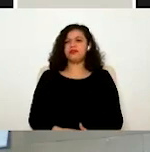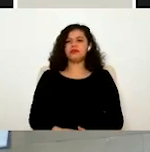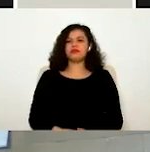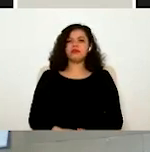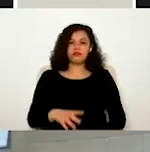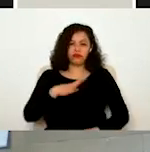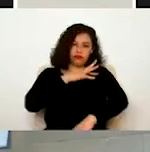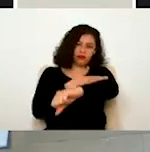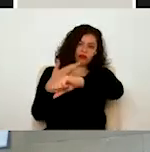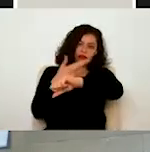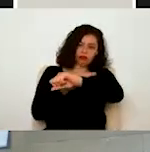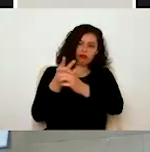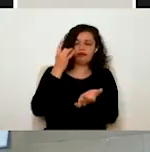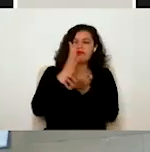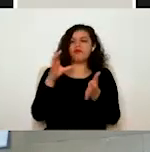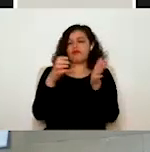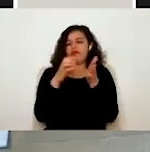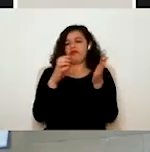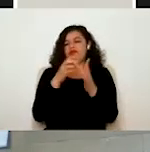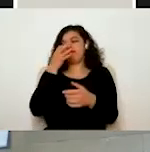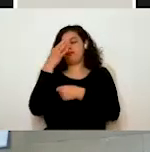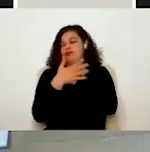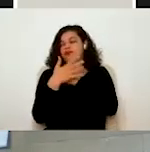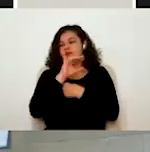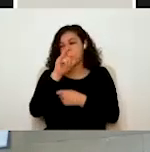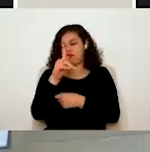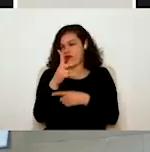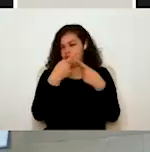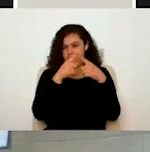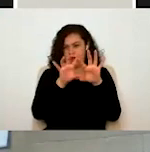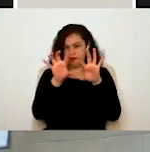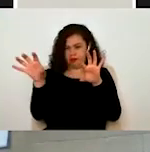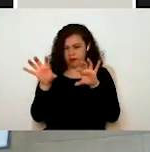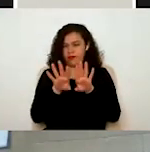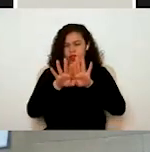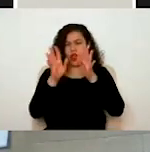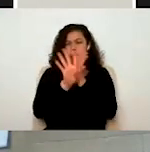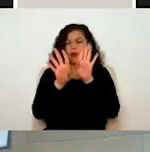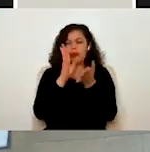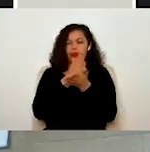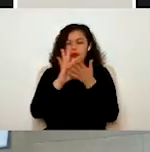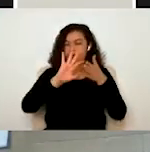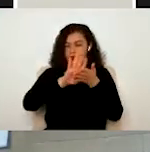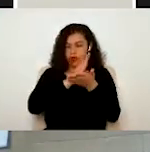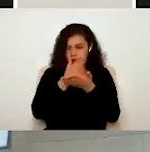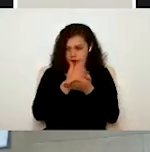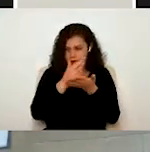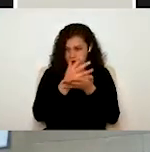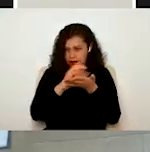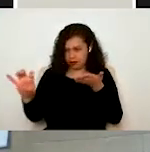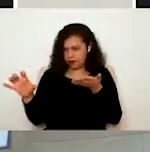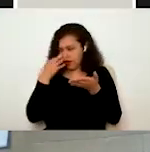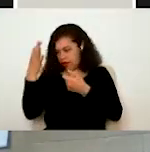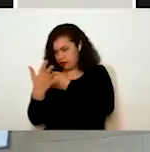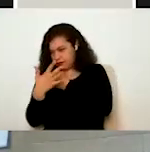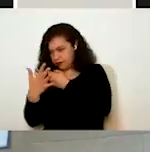trámite, a excepción del buzón de IAP, que es como ya vimos la parte donde ustedes pueden recibir todas las notificaciones que envía la junta y